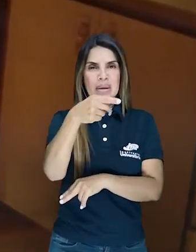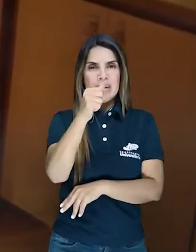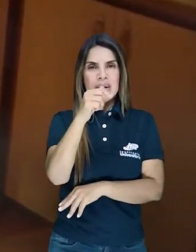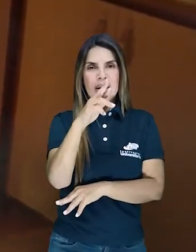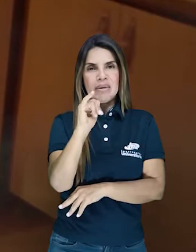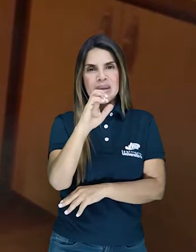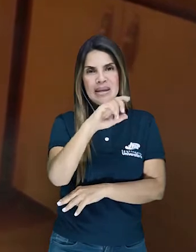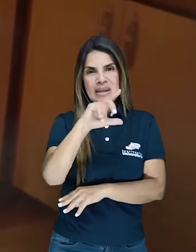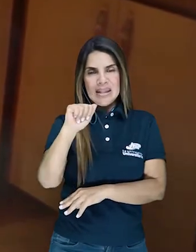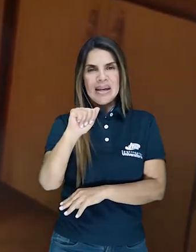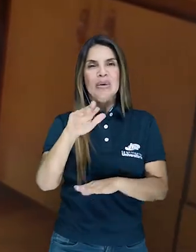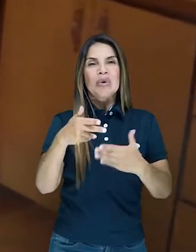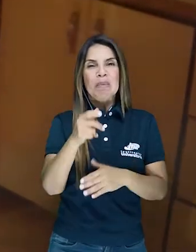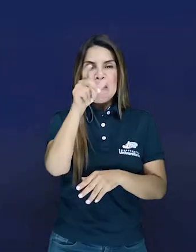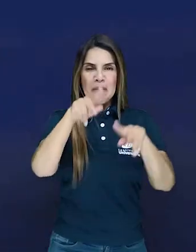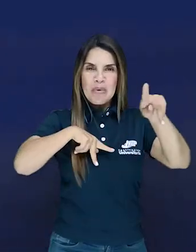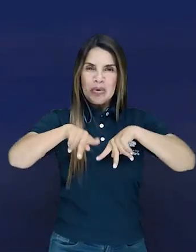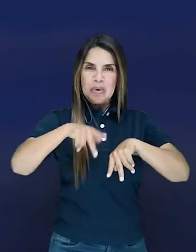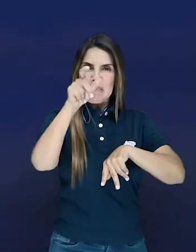como protagonista de televisión?